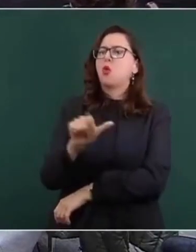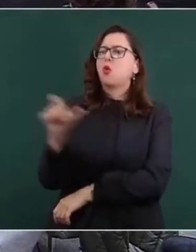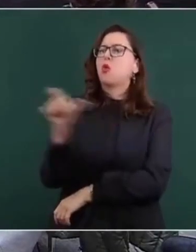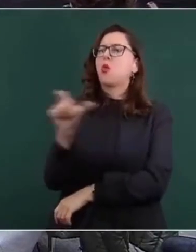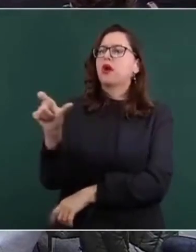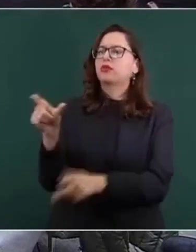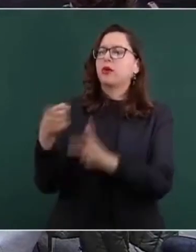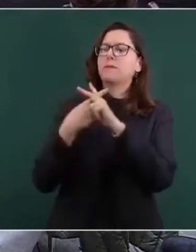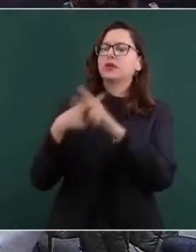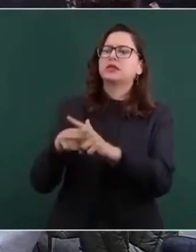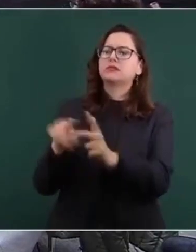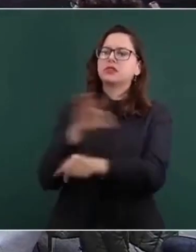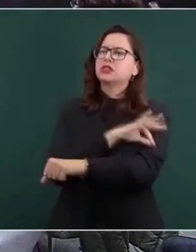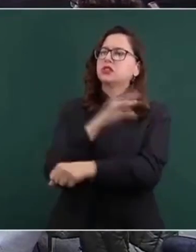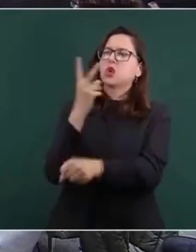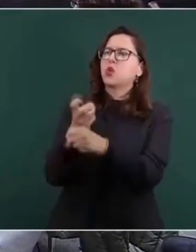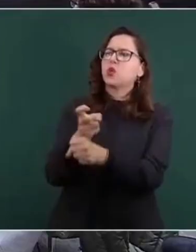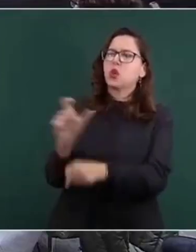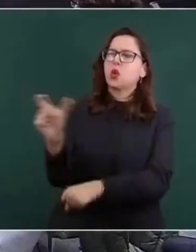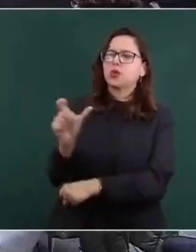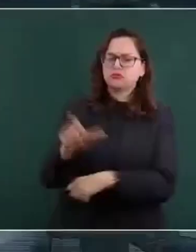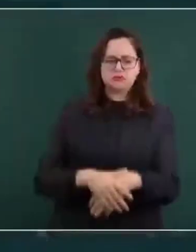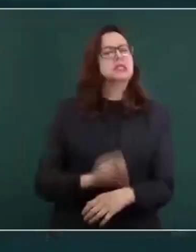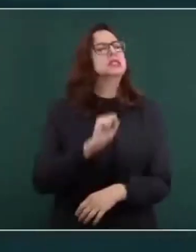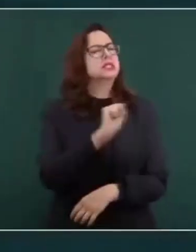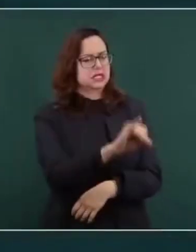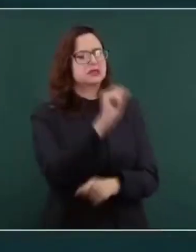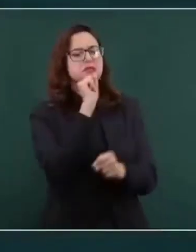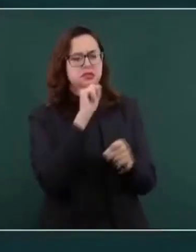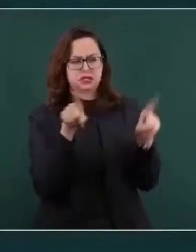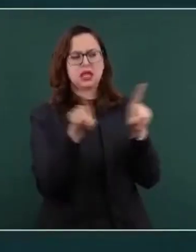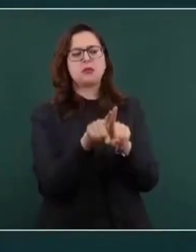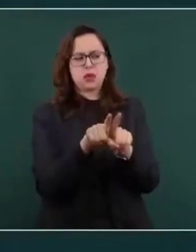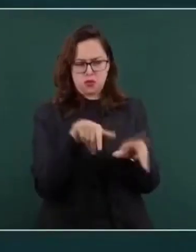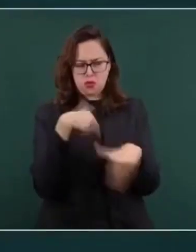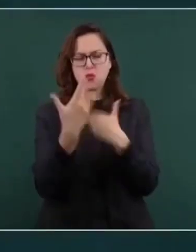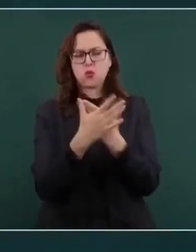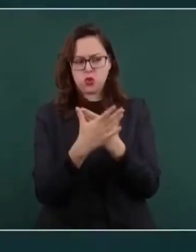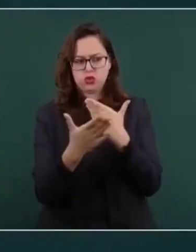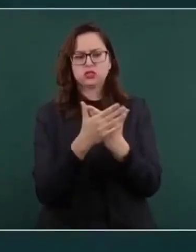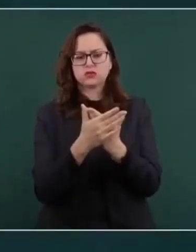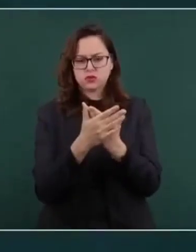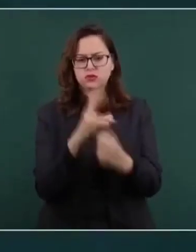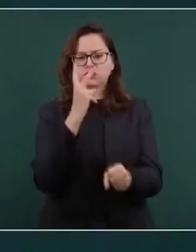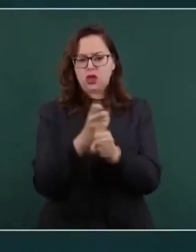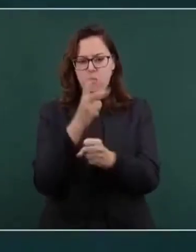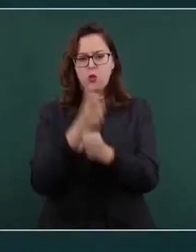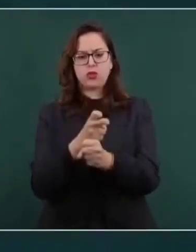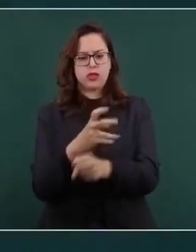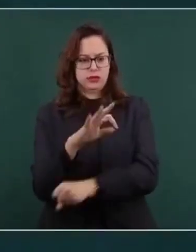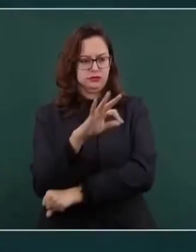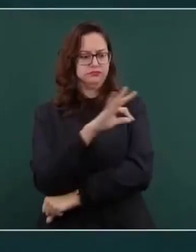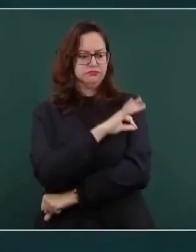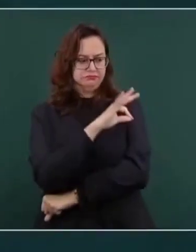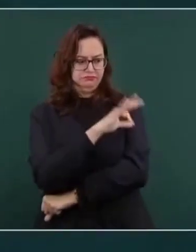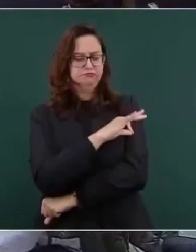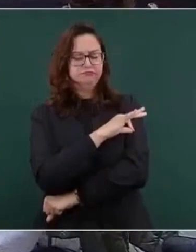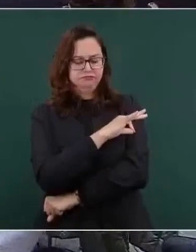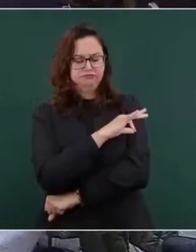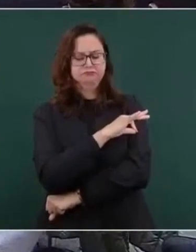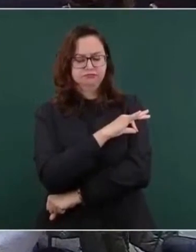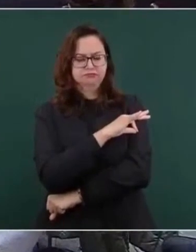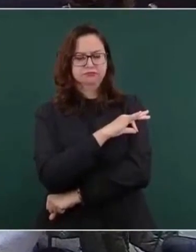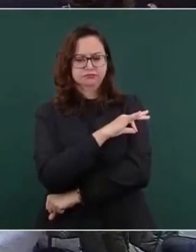tener el reforzo. Lo lo mismo. Se van a reforzar en algunas vacunas